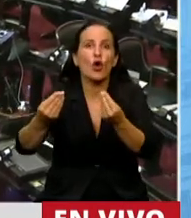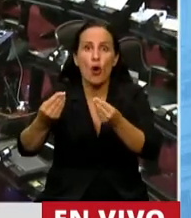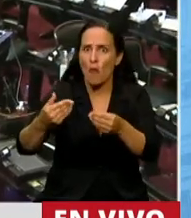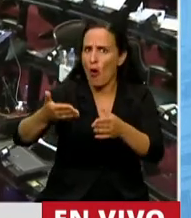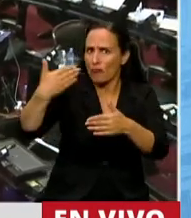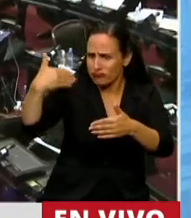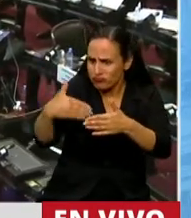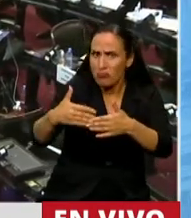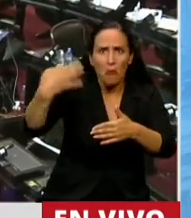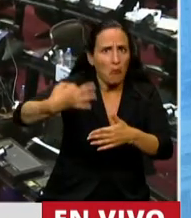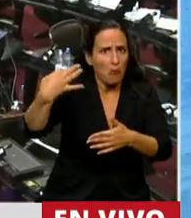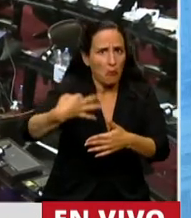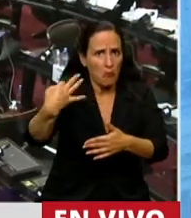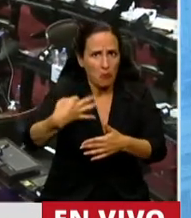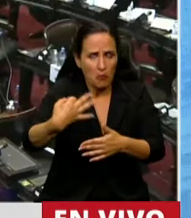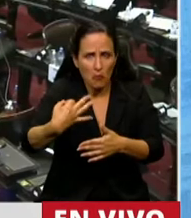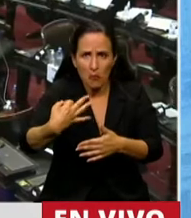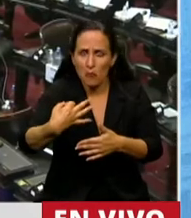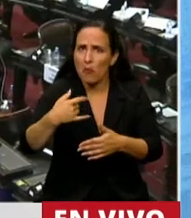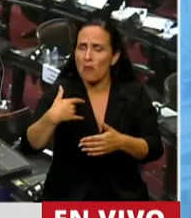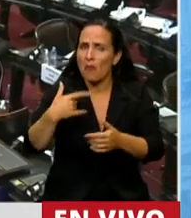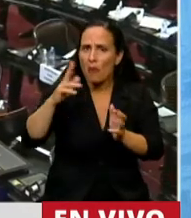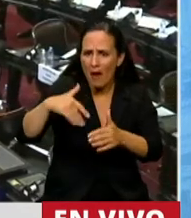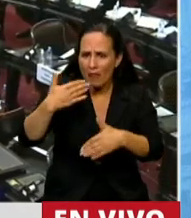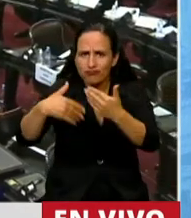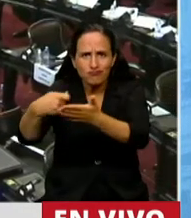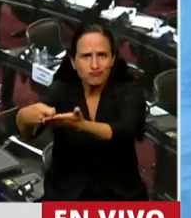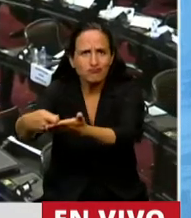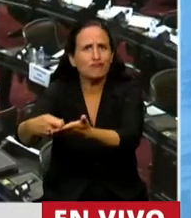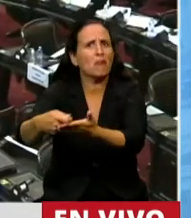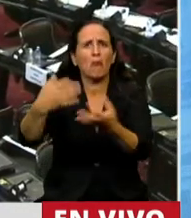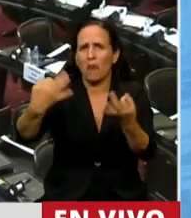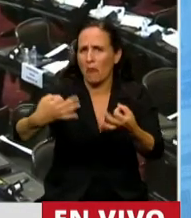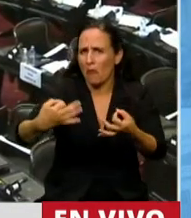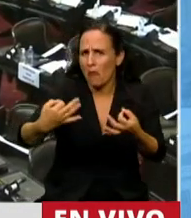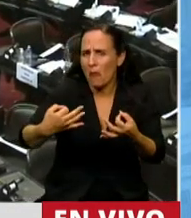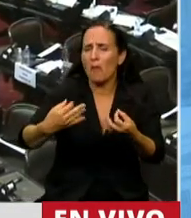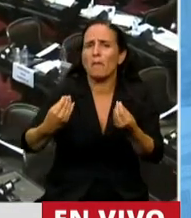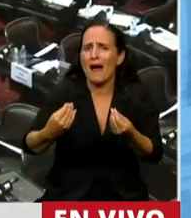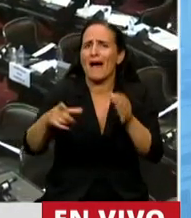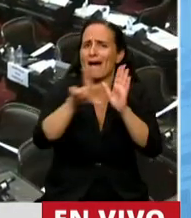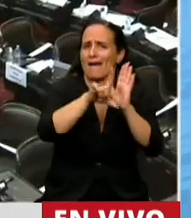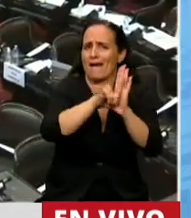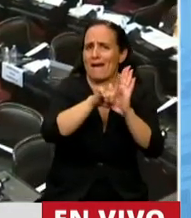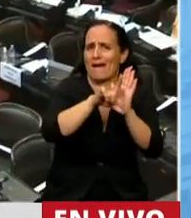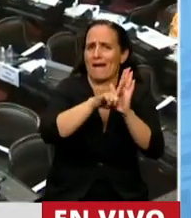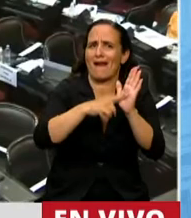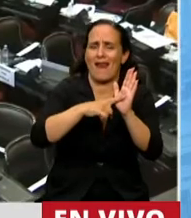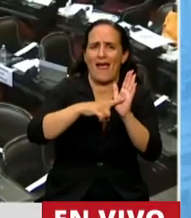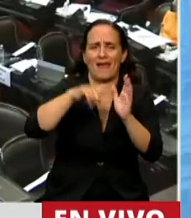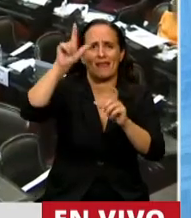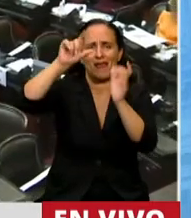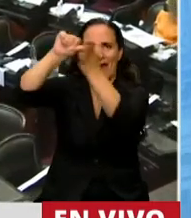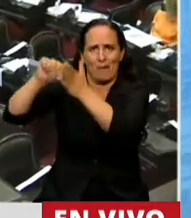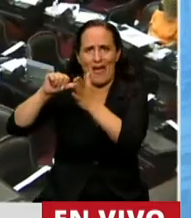porque la reestructuración contempló un tratamiento equitativo para la legislación extranjera y